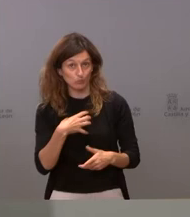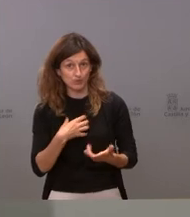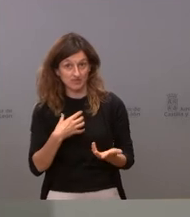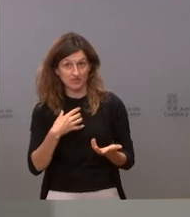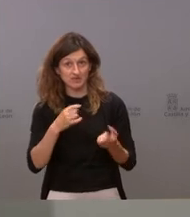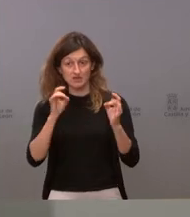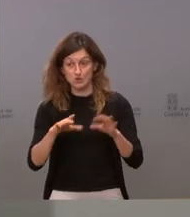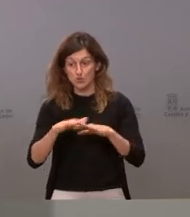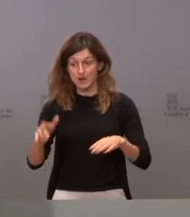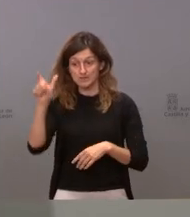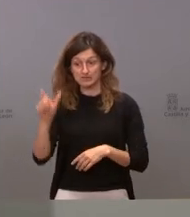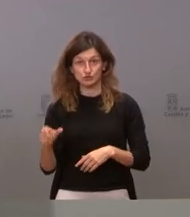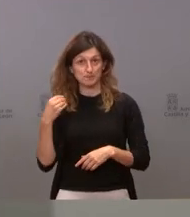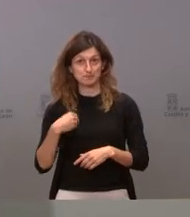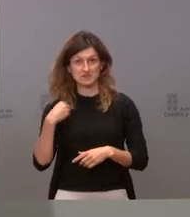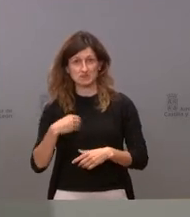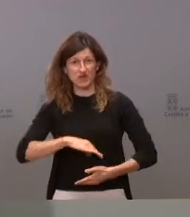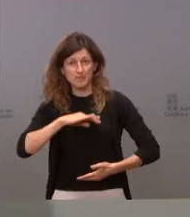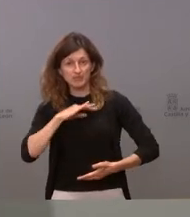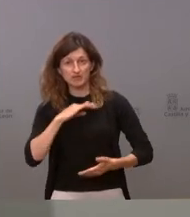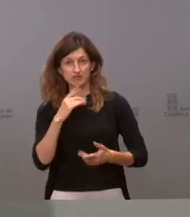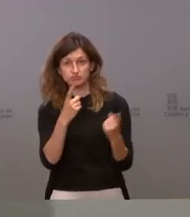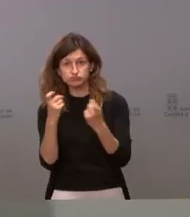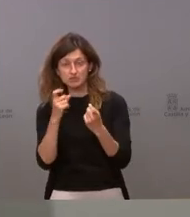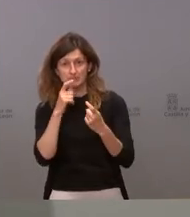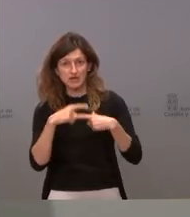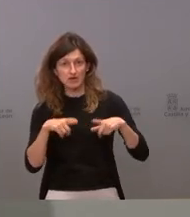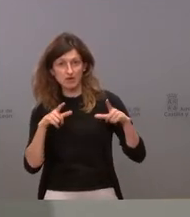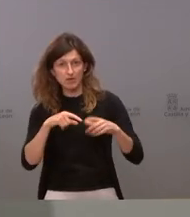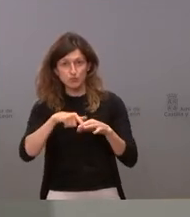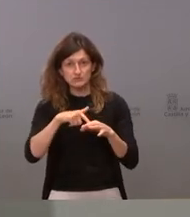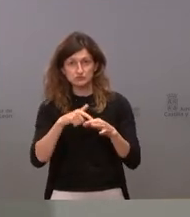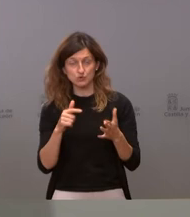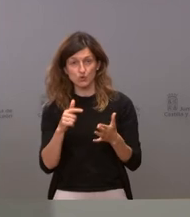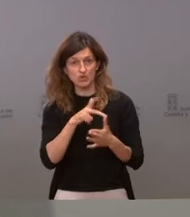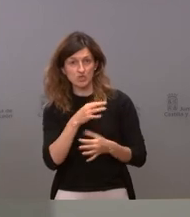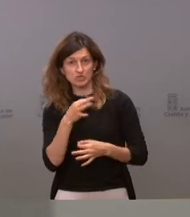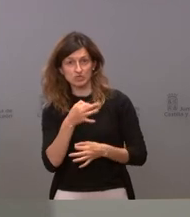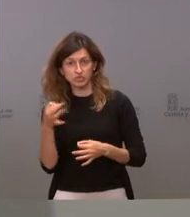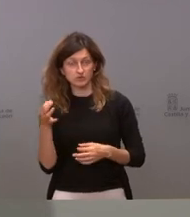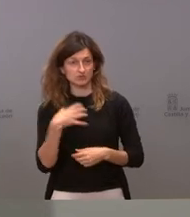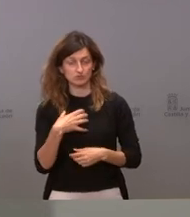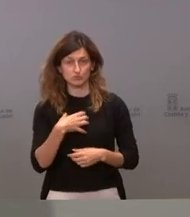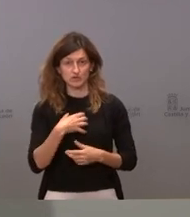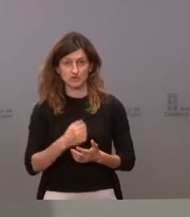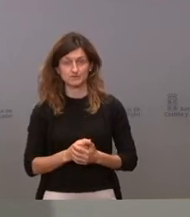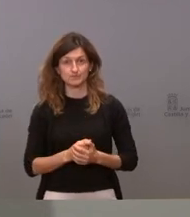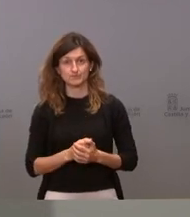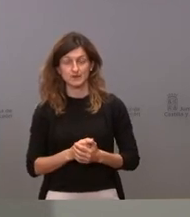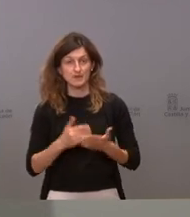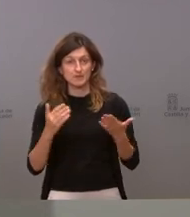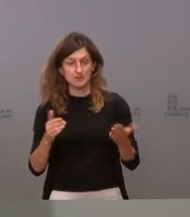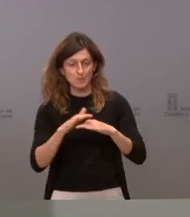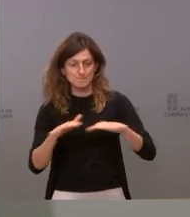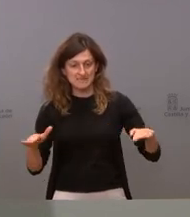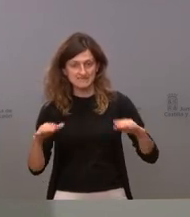estas personas les ocurre lo mismo es que no tienen las capacidades necesarias para estar en ese puesto están muy bien para estar en otros sitios probablemente pero desde